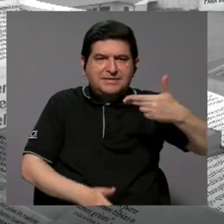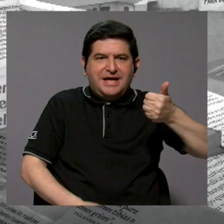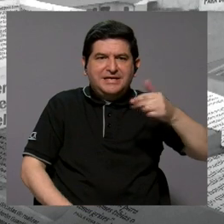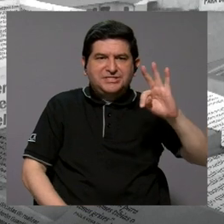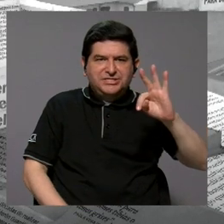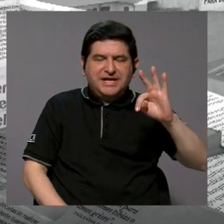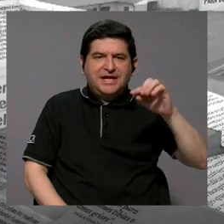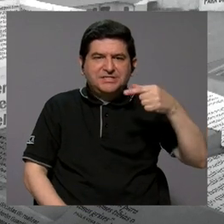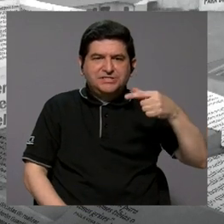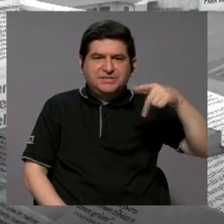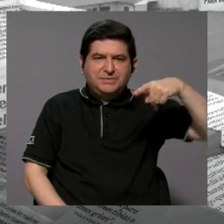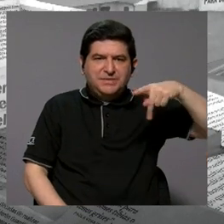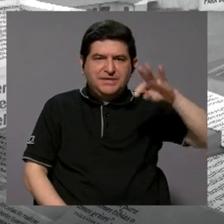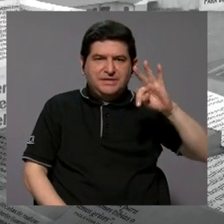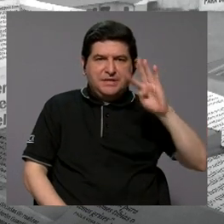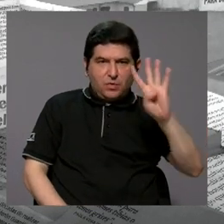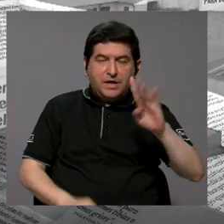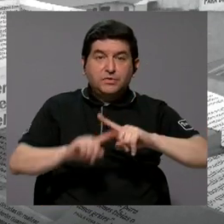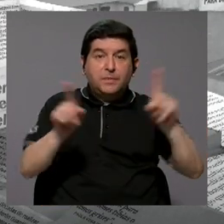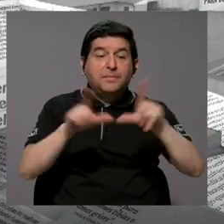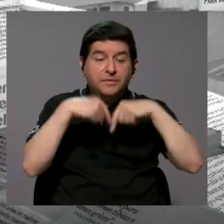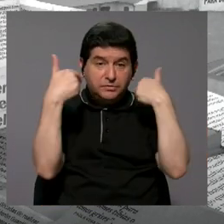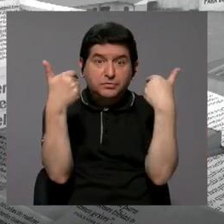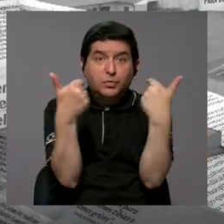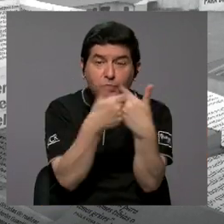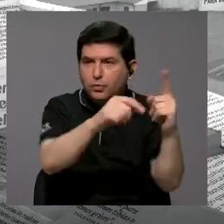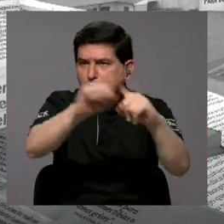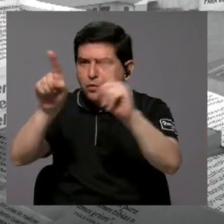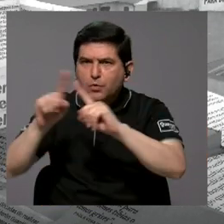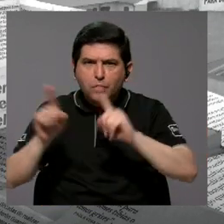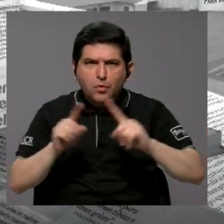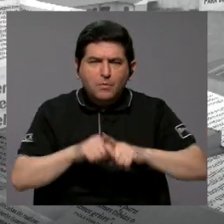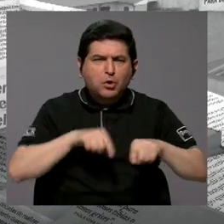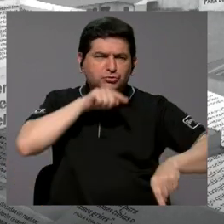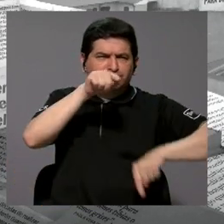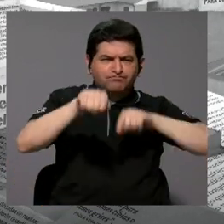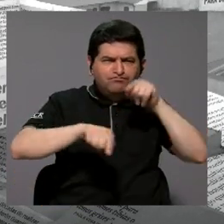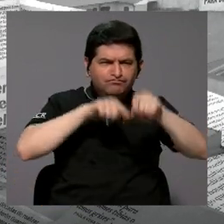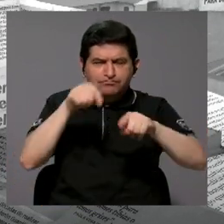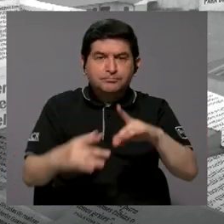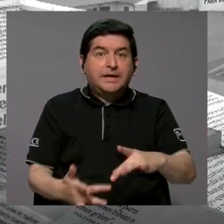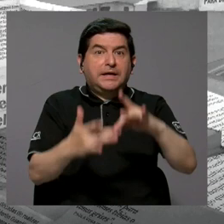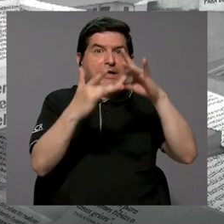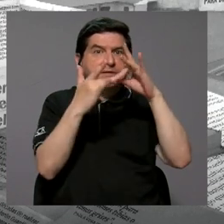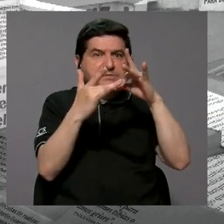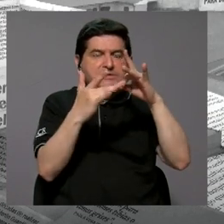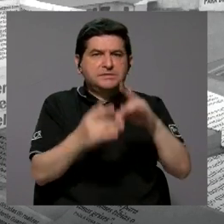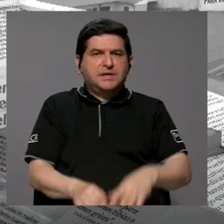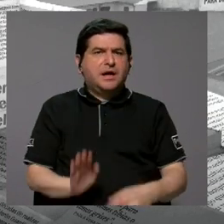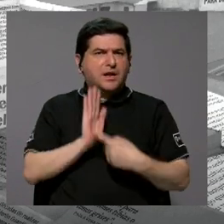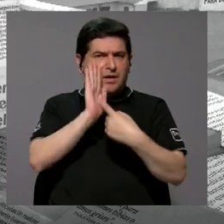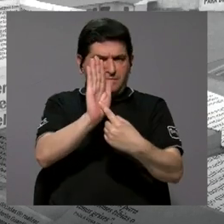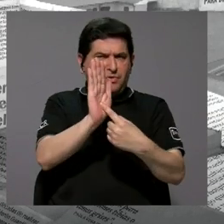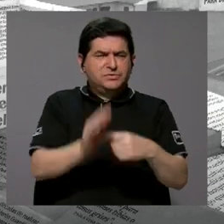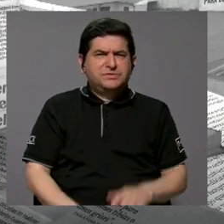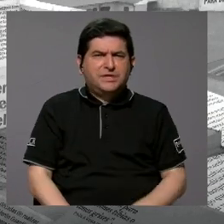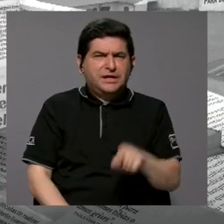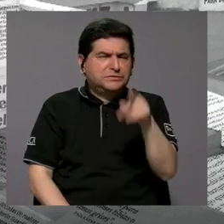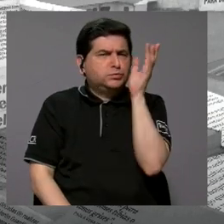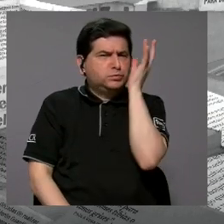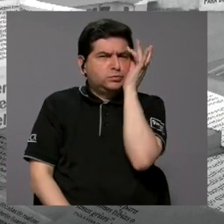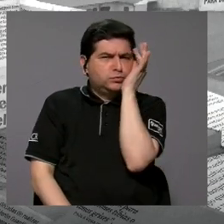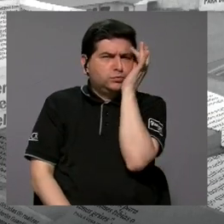ChatGPT4. Sin embargo, algunos sectores salieron con críticas y sobre todo expresaron